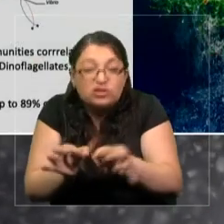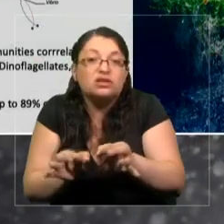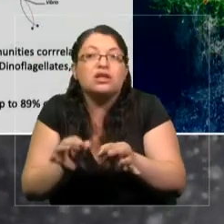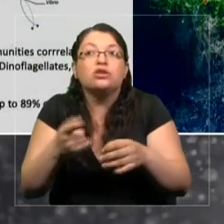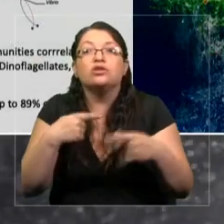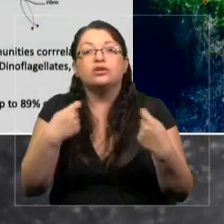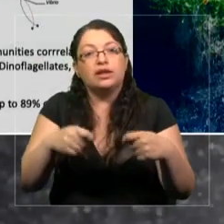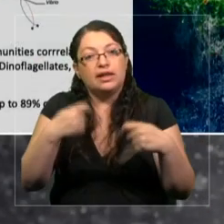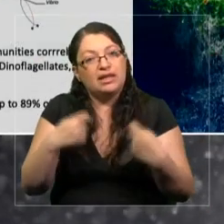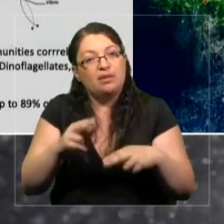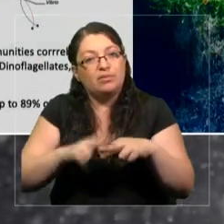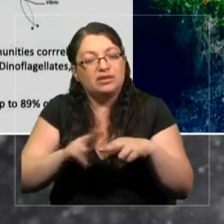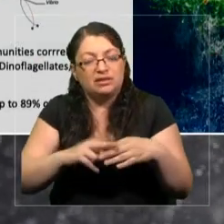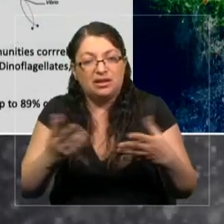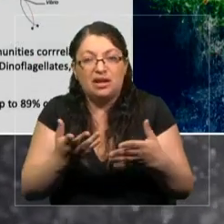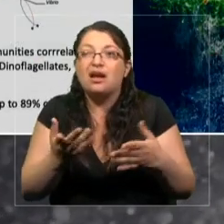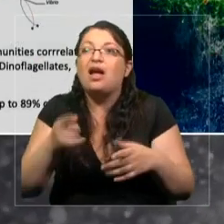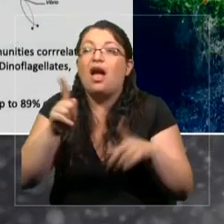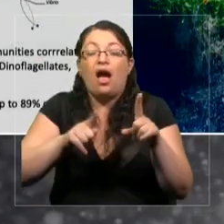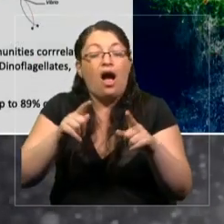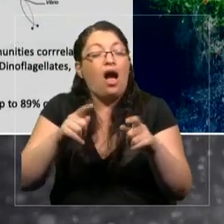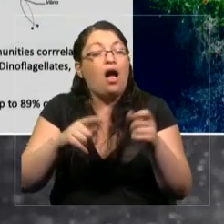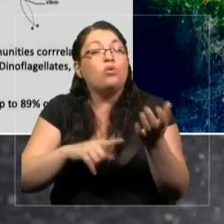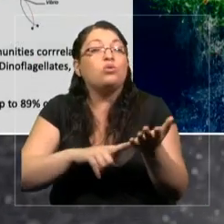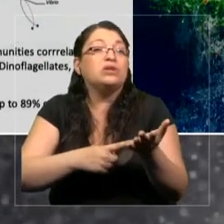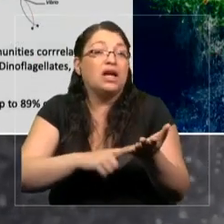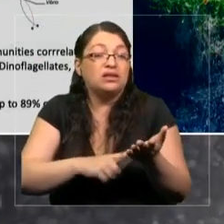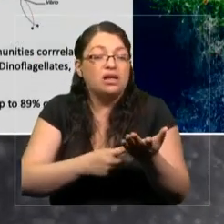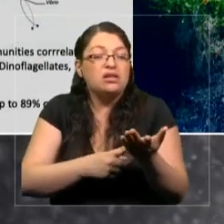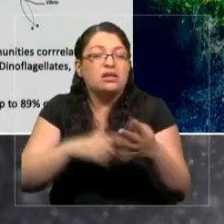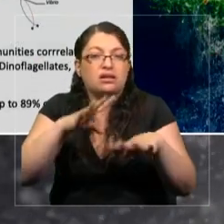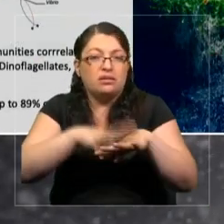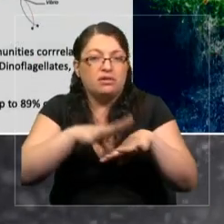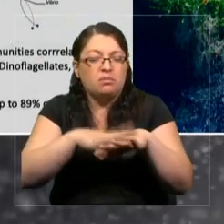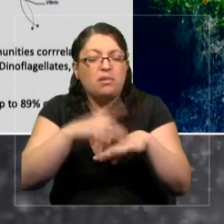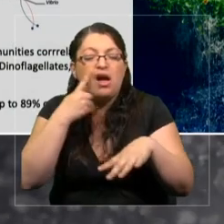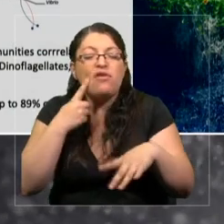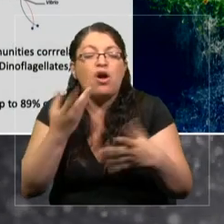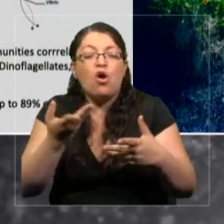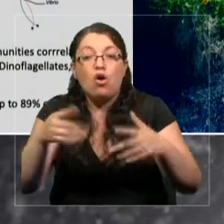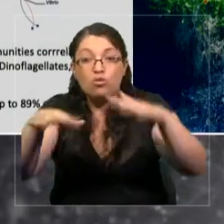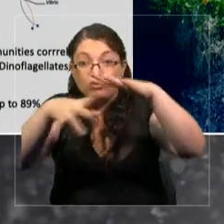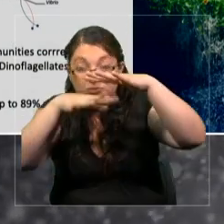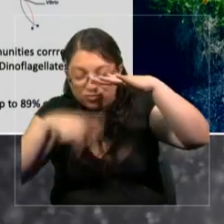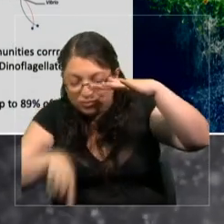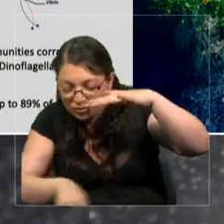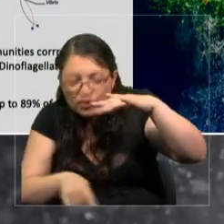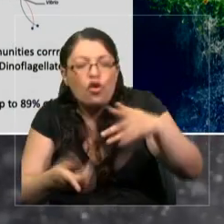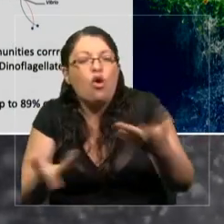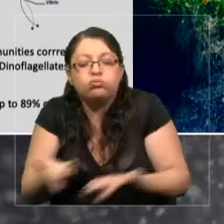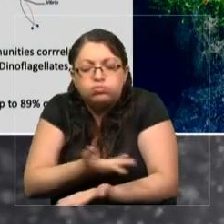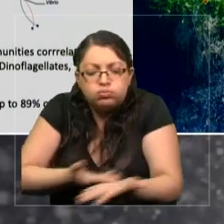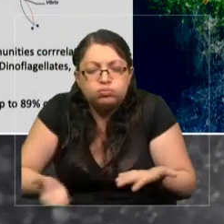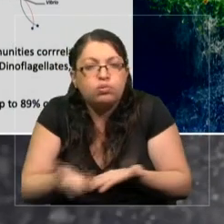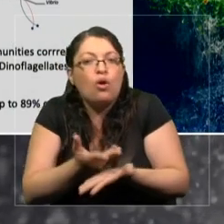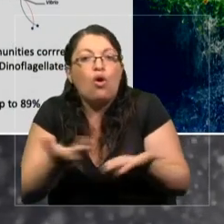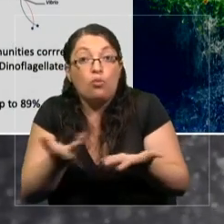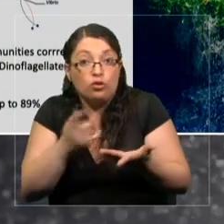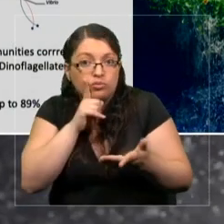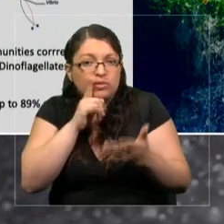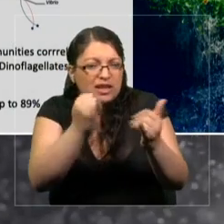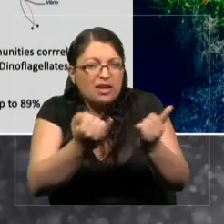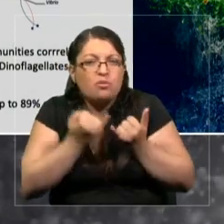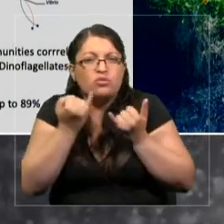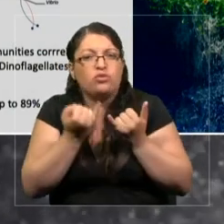técnicas matemáticas para ver cómo estos organismos interactúan. Tenemos suficientes datos para empezar a utilizar